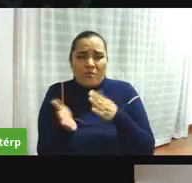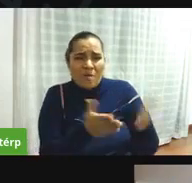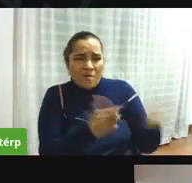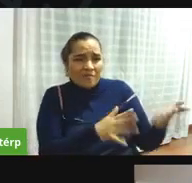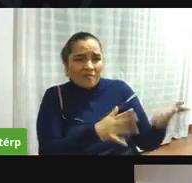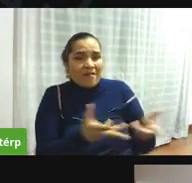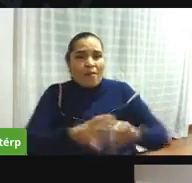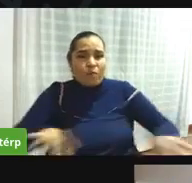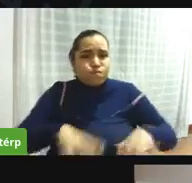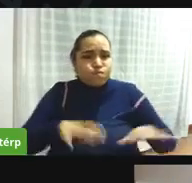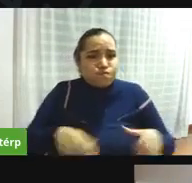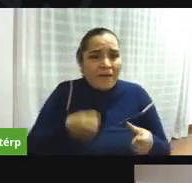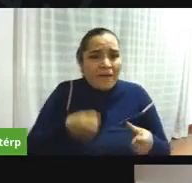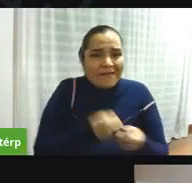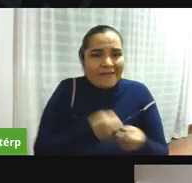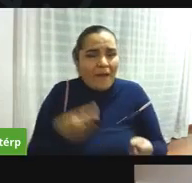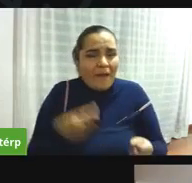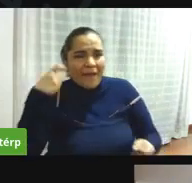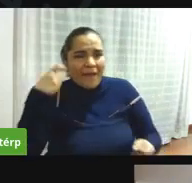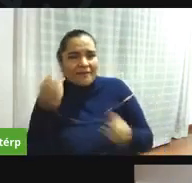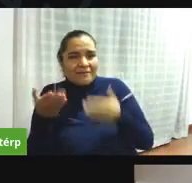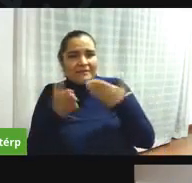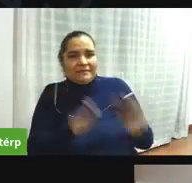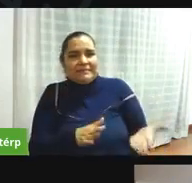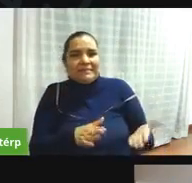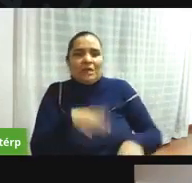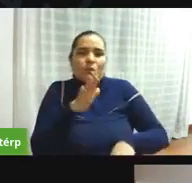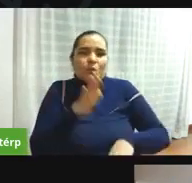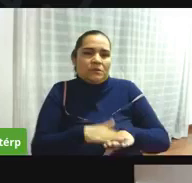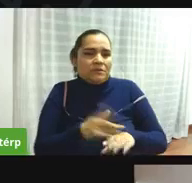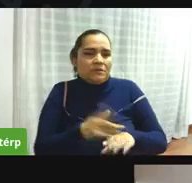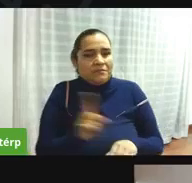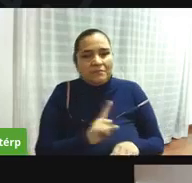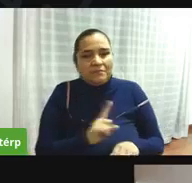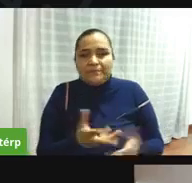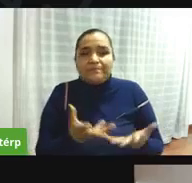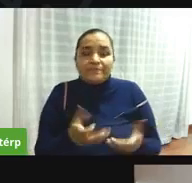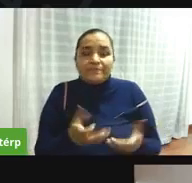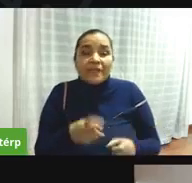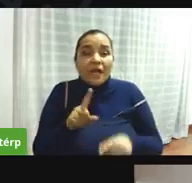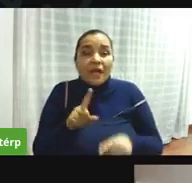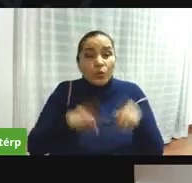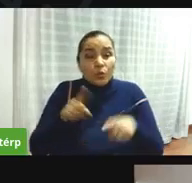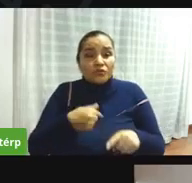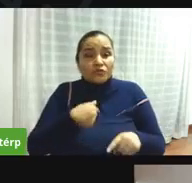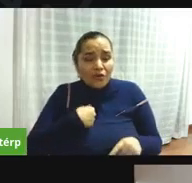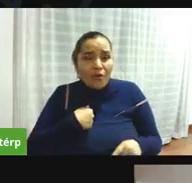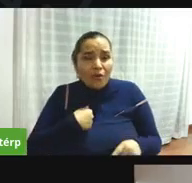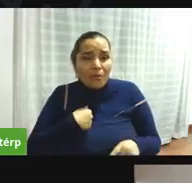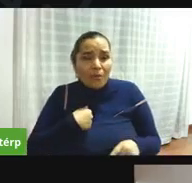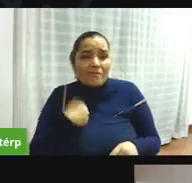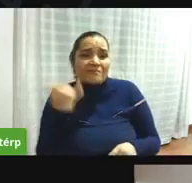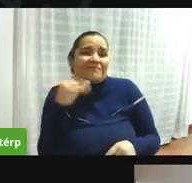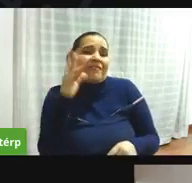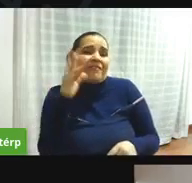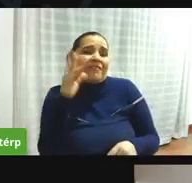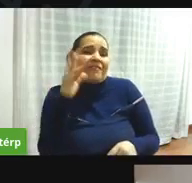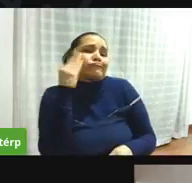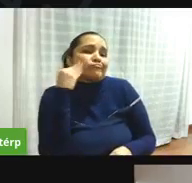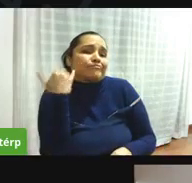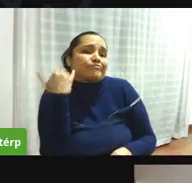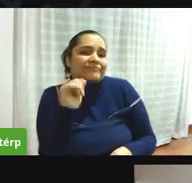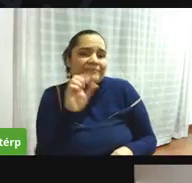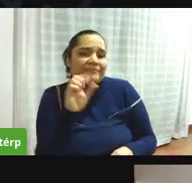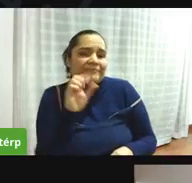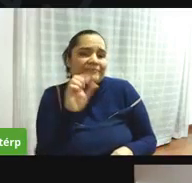que la gente conozca más y tengan confianza mira que hay alguien que fue comunal y les dice que esto no les va a hacer daño sea una alianza con la moe no va a permitir